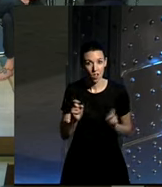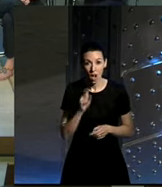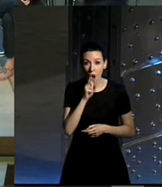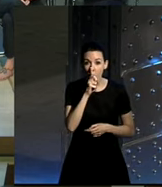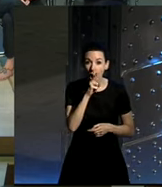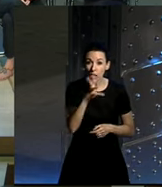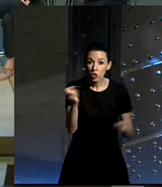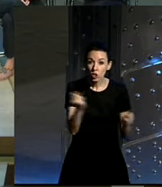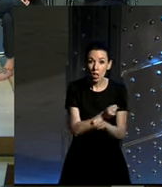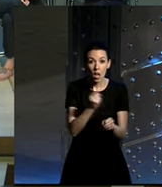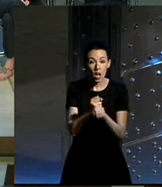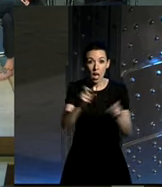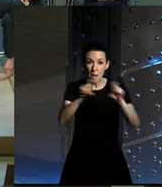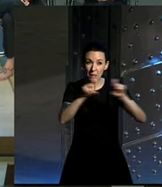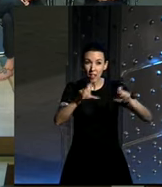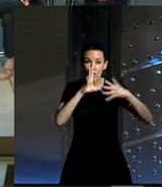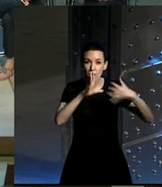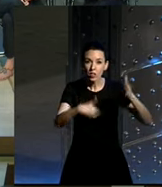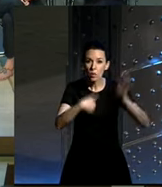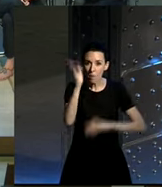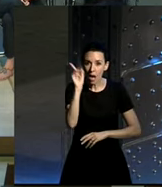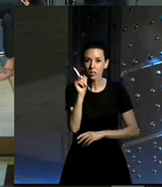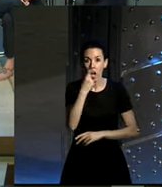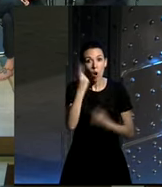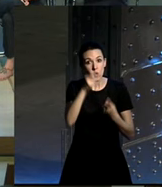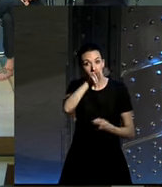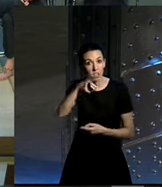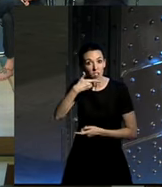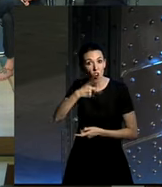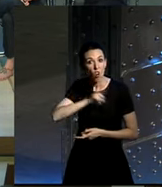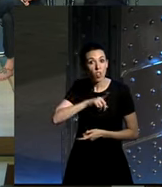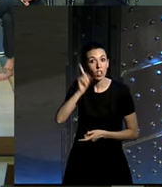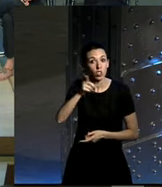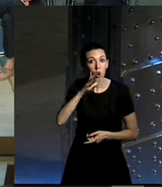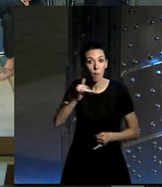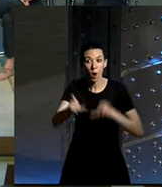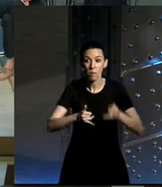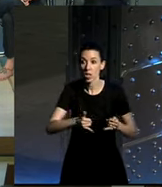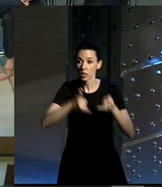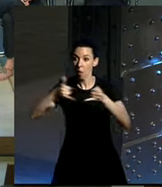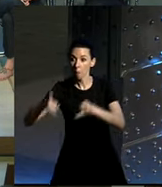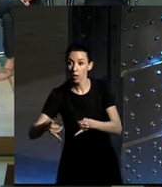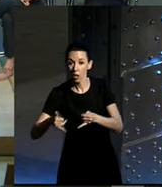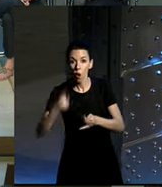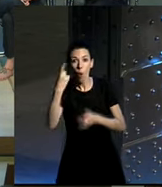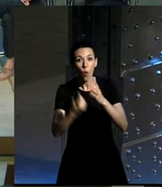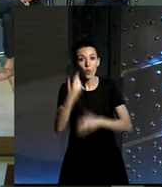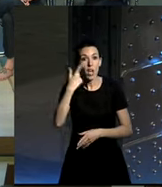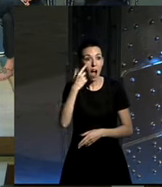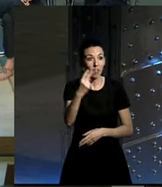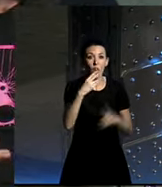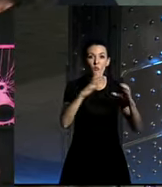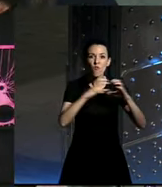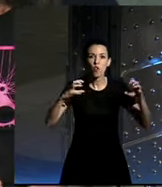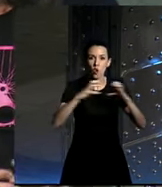trabajando en una empresa casi más de 10 había gente que me conocía solo porque llegaba en bicicleta al trabajo y un día me vieron con la furgoneta una